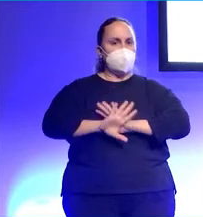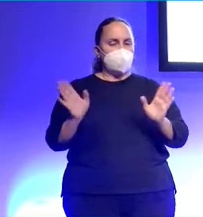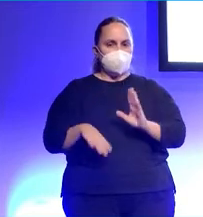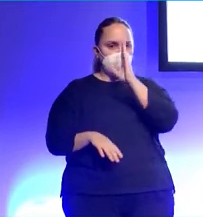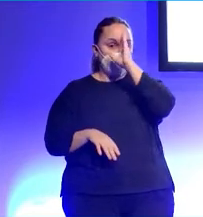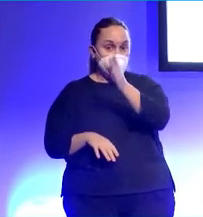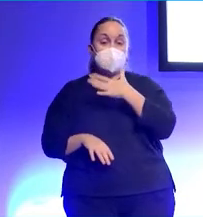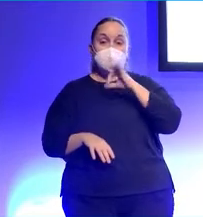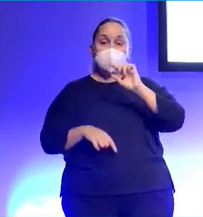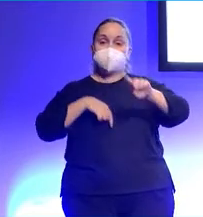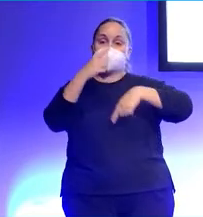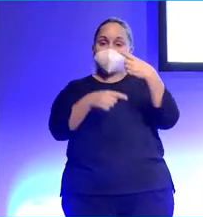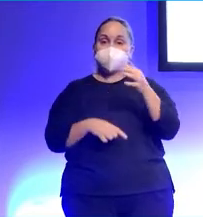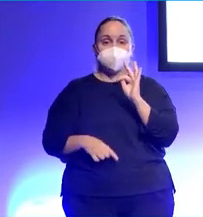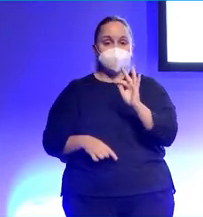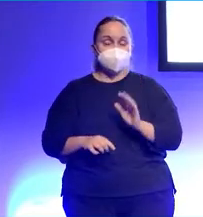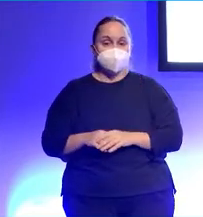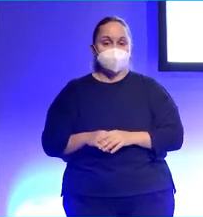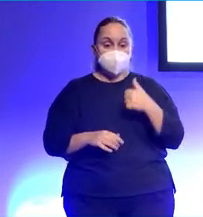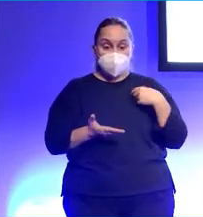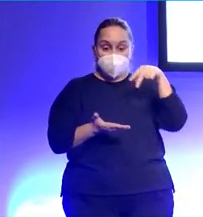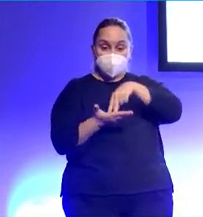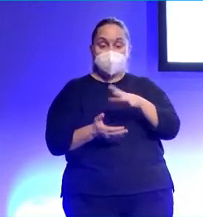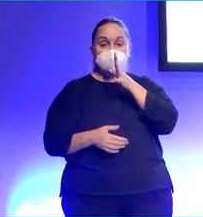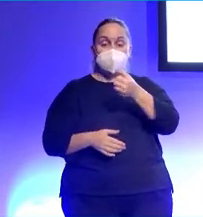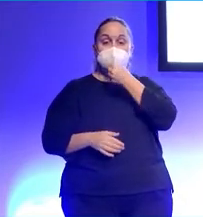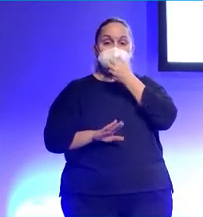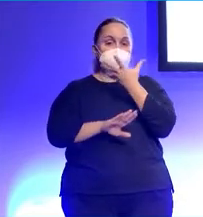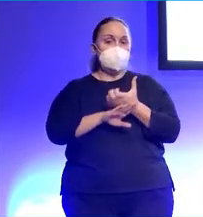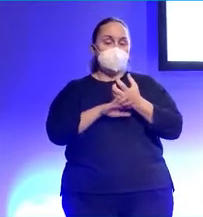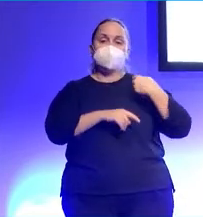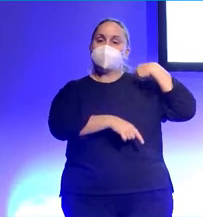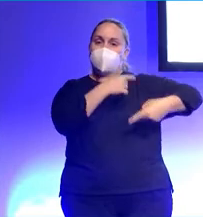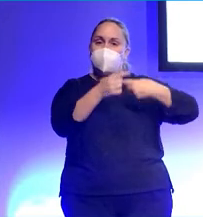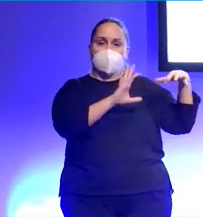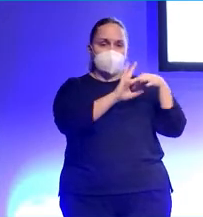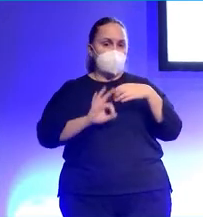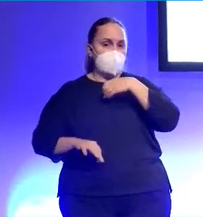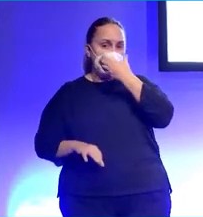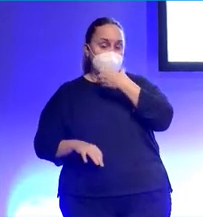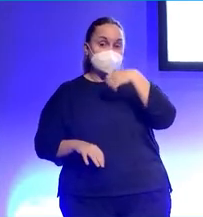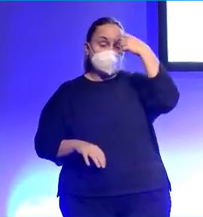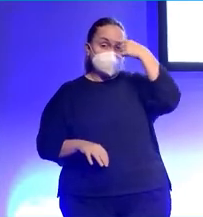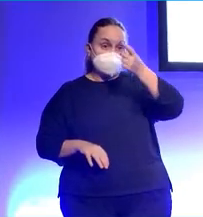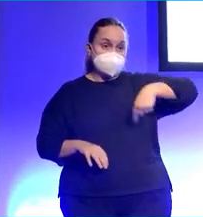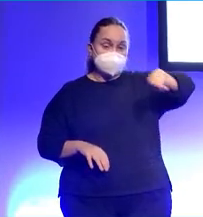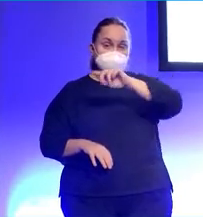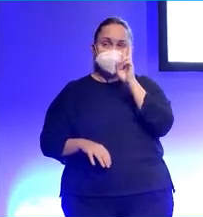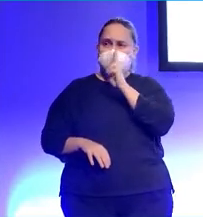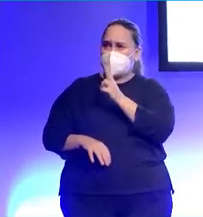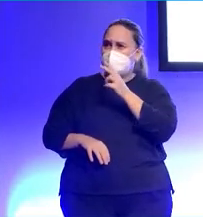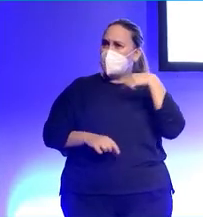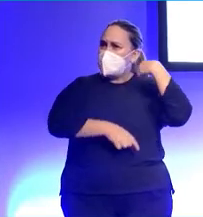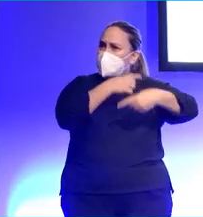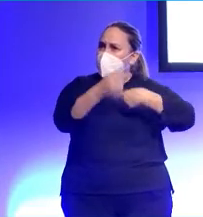te puede ir bien. Yo estoy aquí porque tengo un podcast diario, es sobre Apple. Sé que para mucha gente puede pensar un podcast